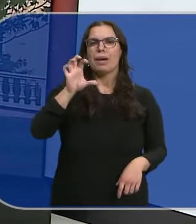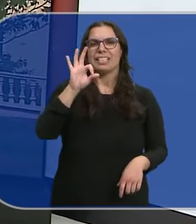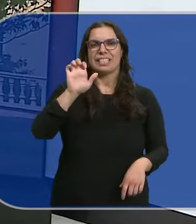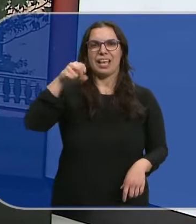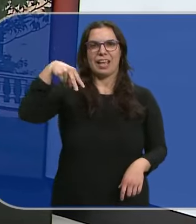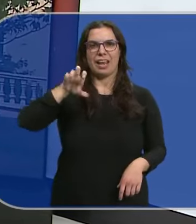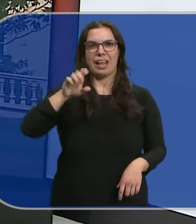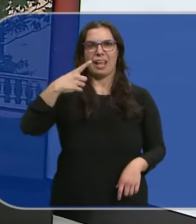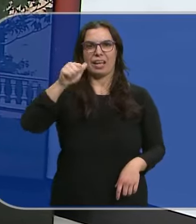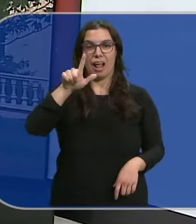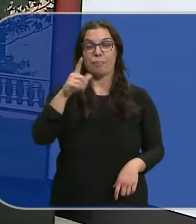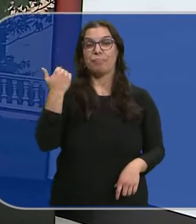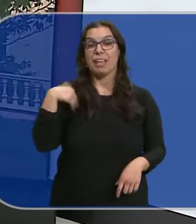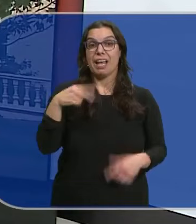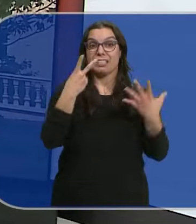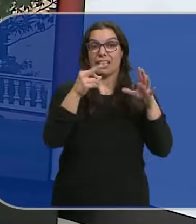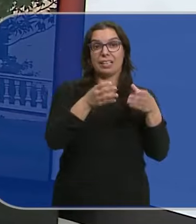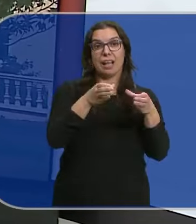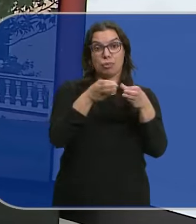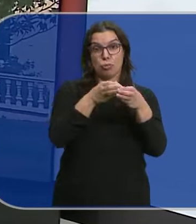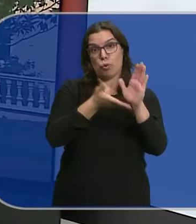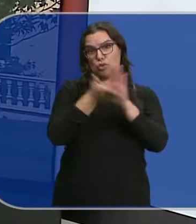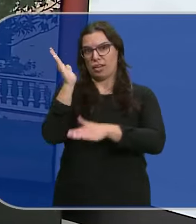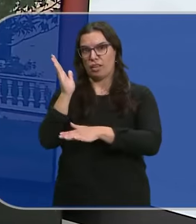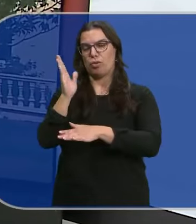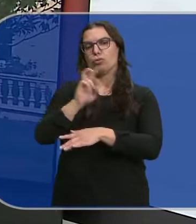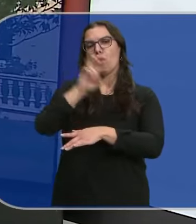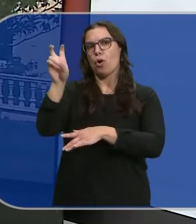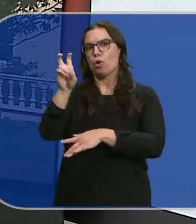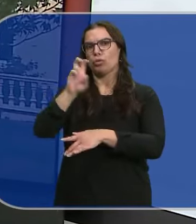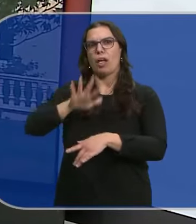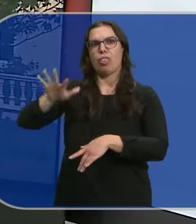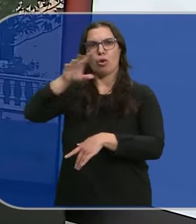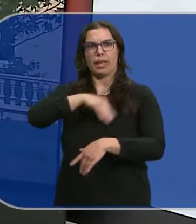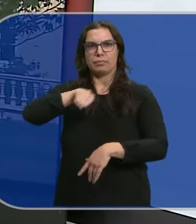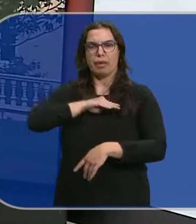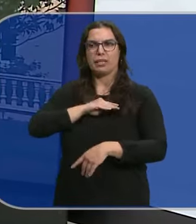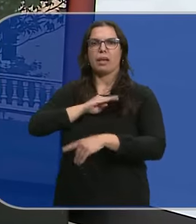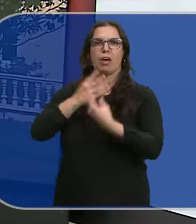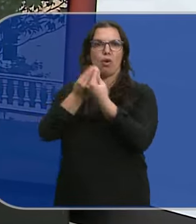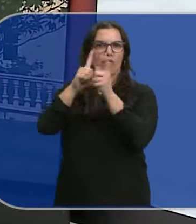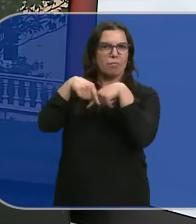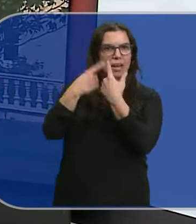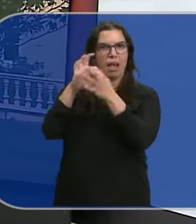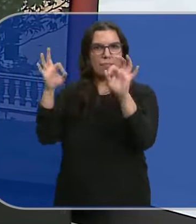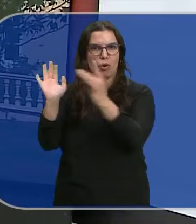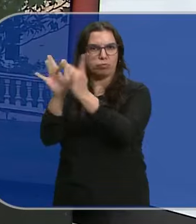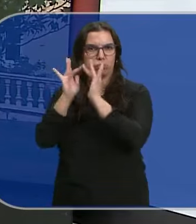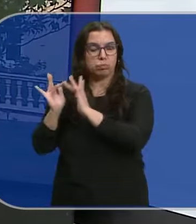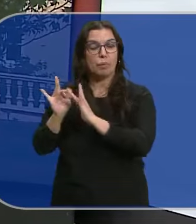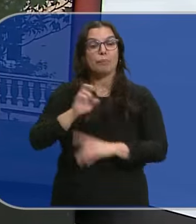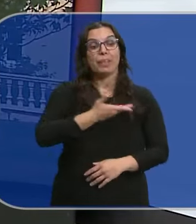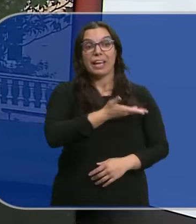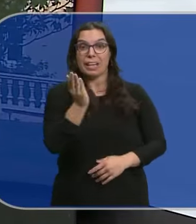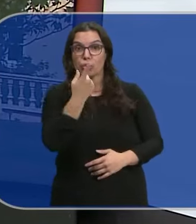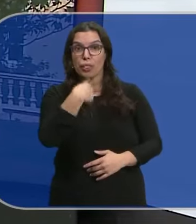70 de ellos han abandonado ya la localidad vallisoletana Para reencontrarse en otros puntos de España con familiares y amigos Pero ¿qué van a hacer los